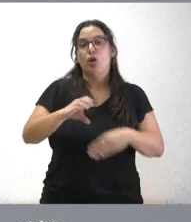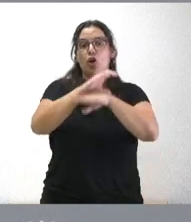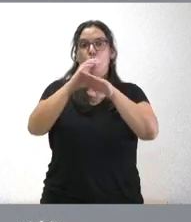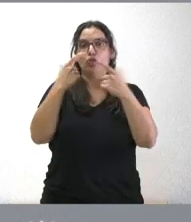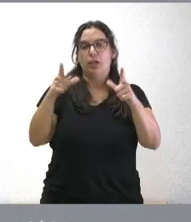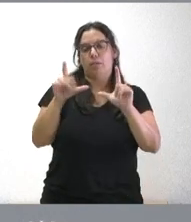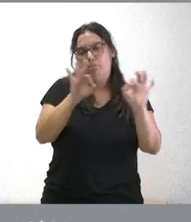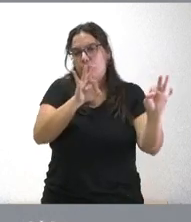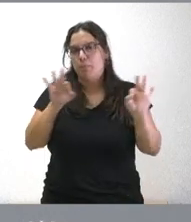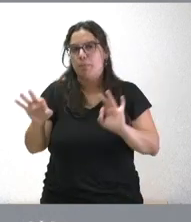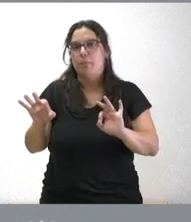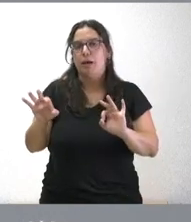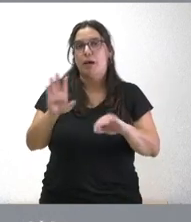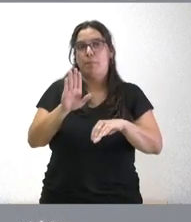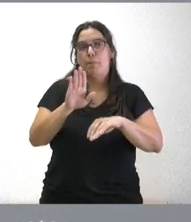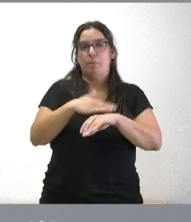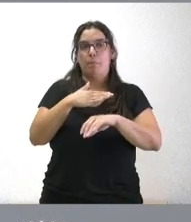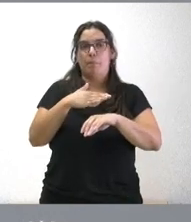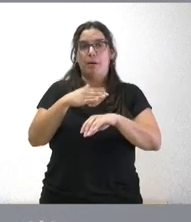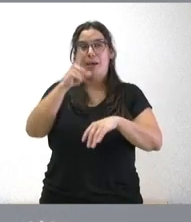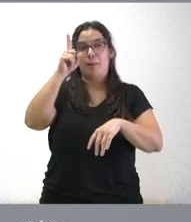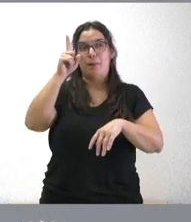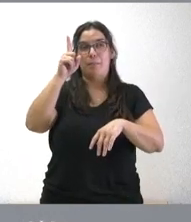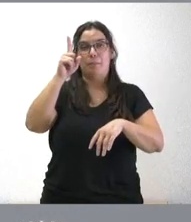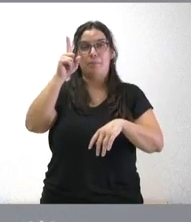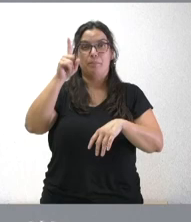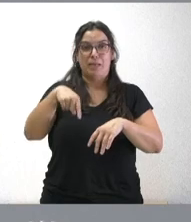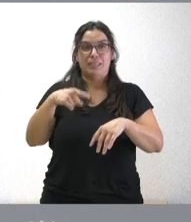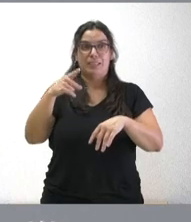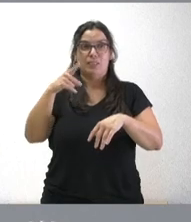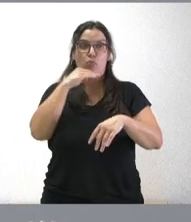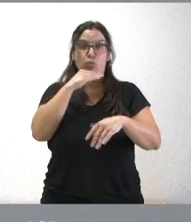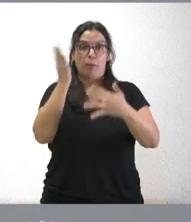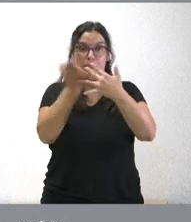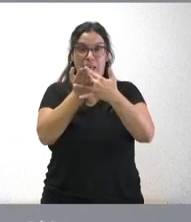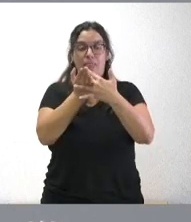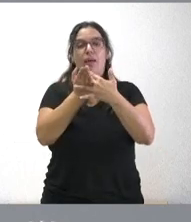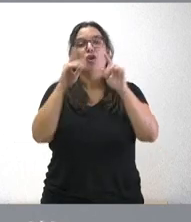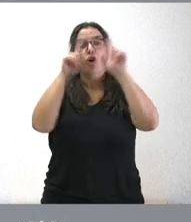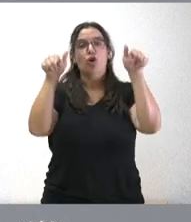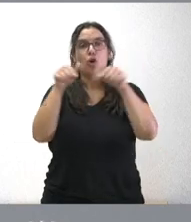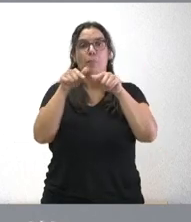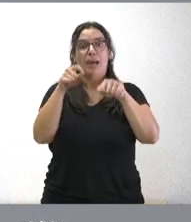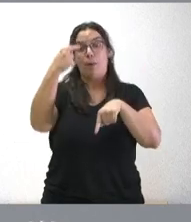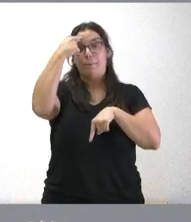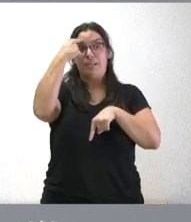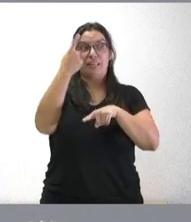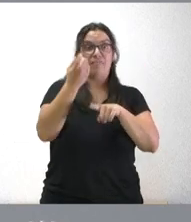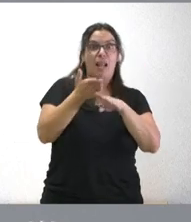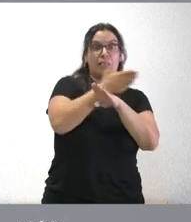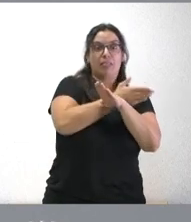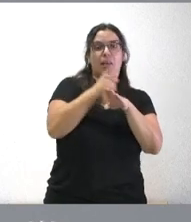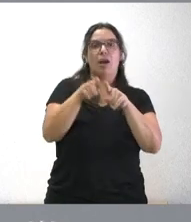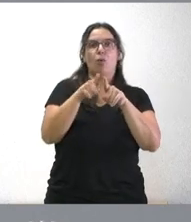pues preparará para mitad de este mes pues una nómina pues si quedara pendiente alguna